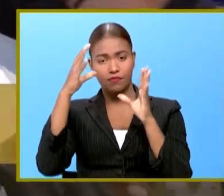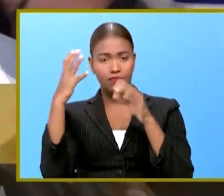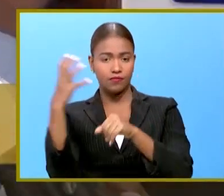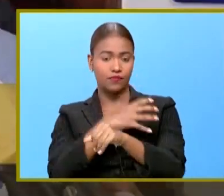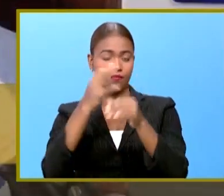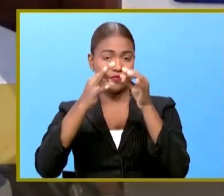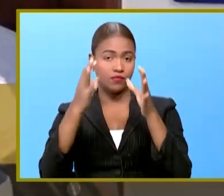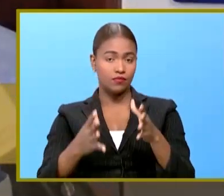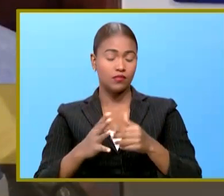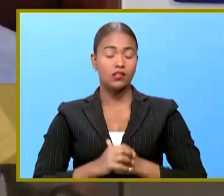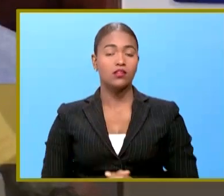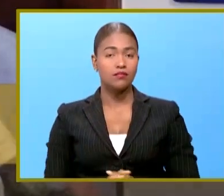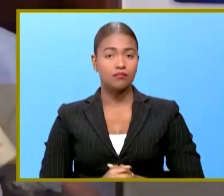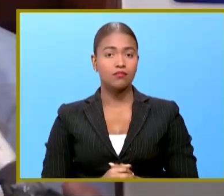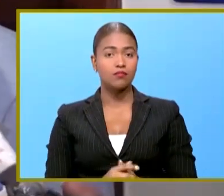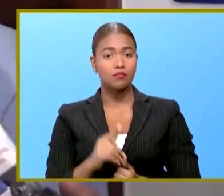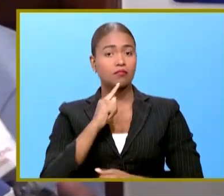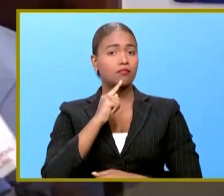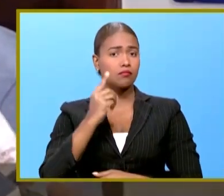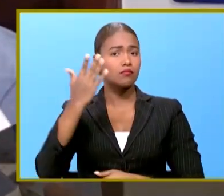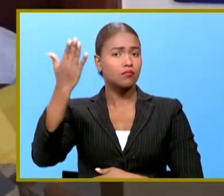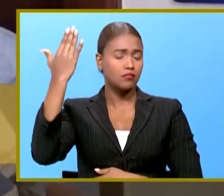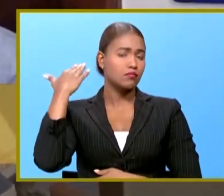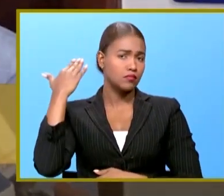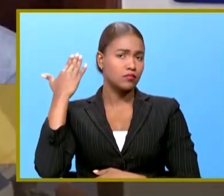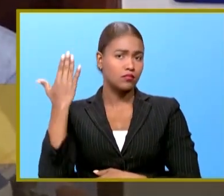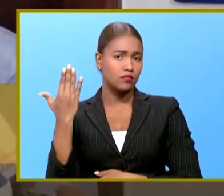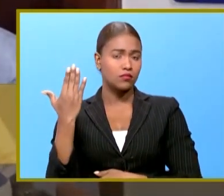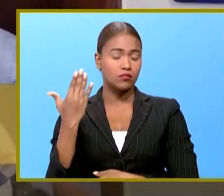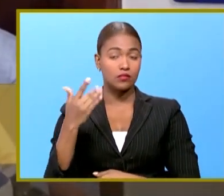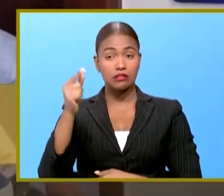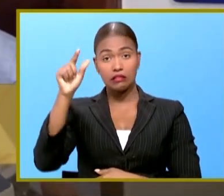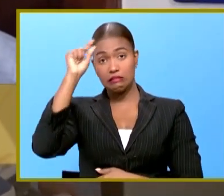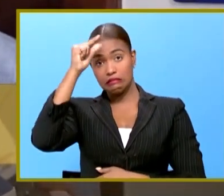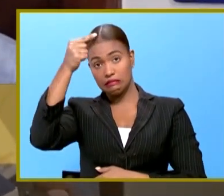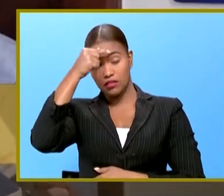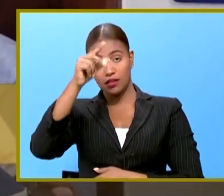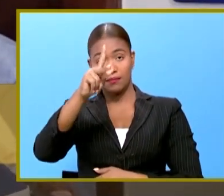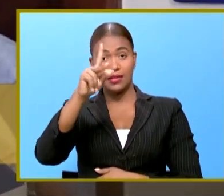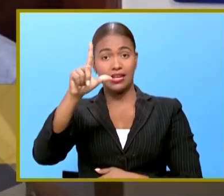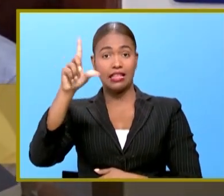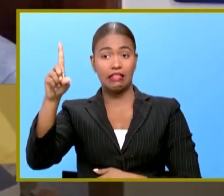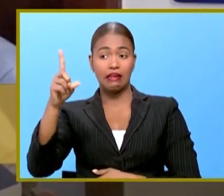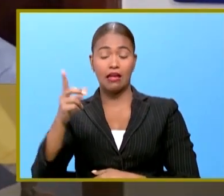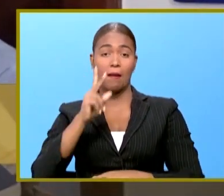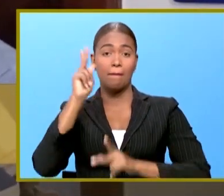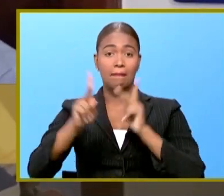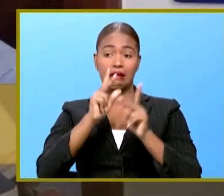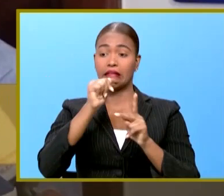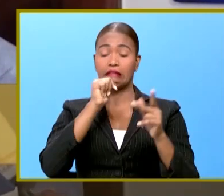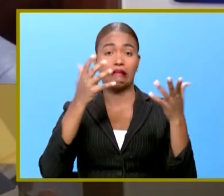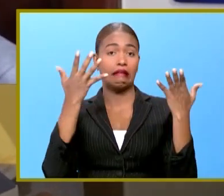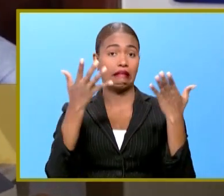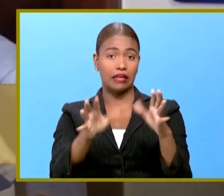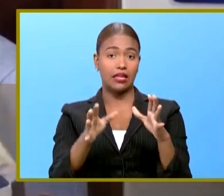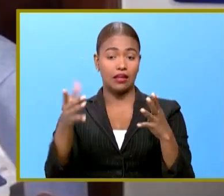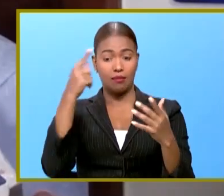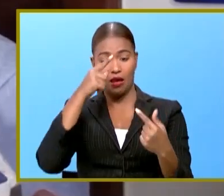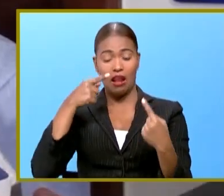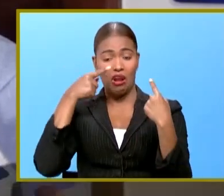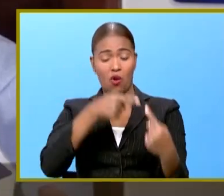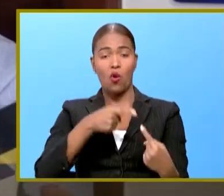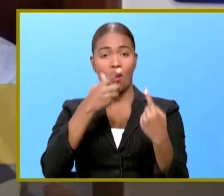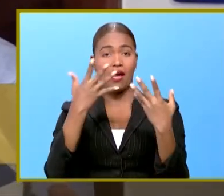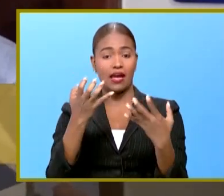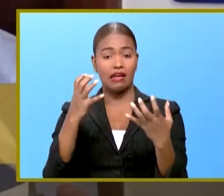ejecutivo aunque en el pasado al gobierno del PLD le hicieron la vida imposible en la lucha